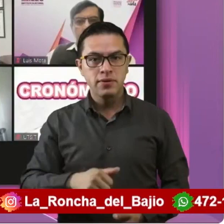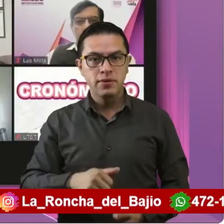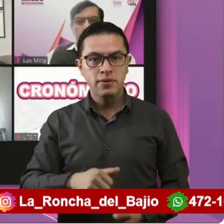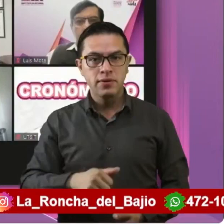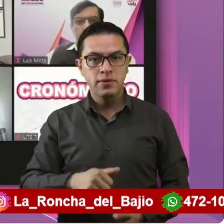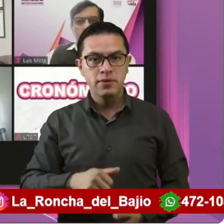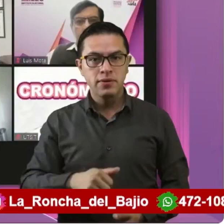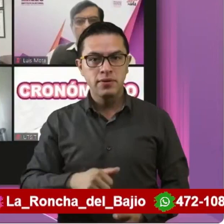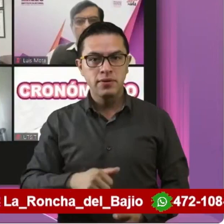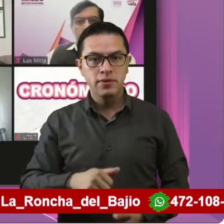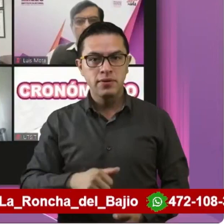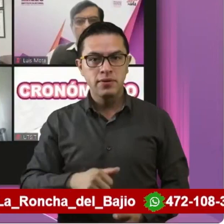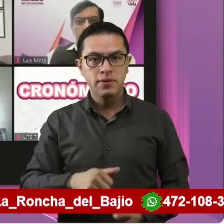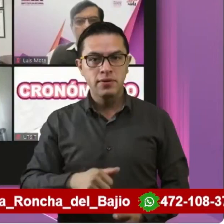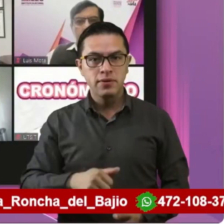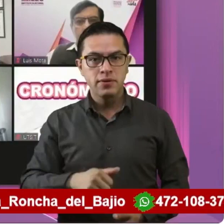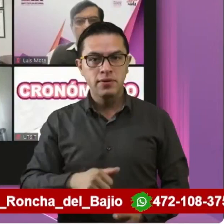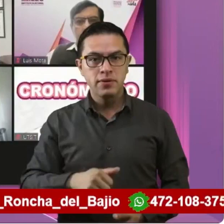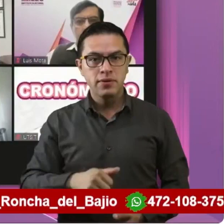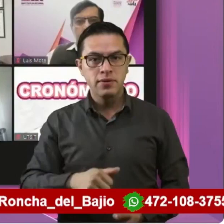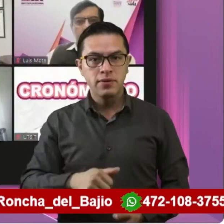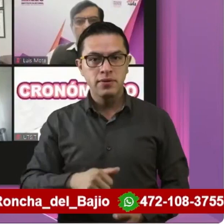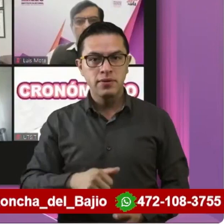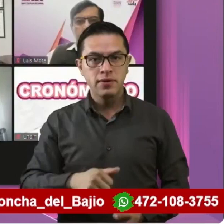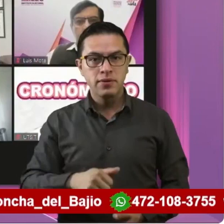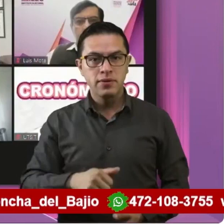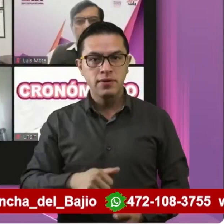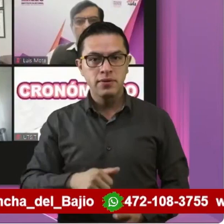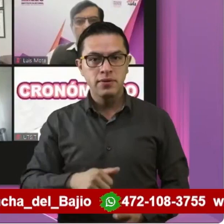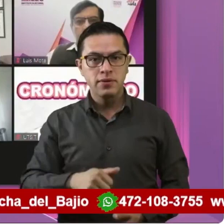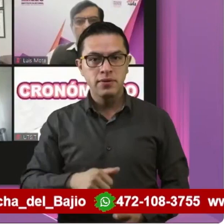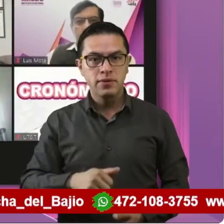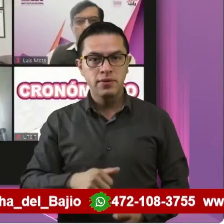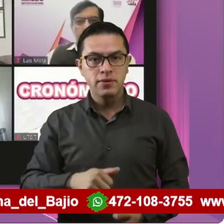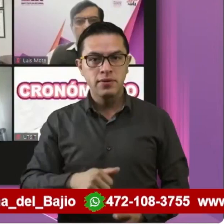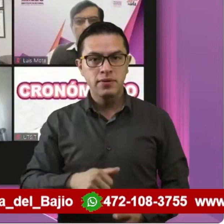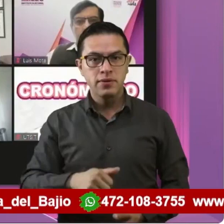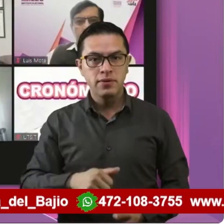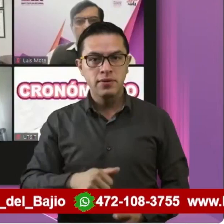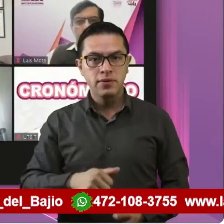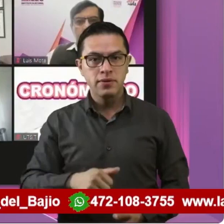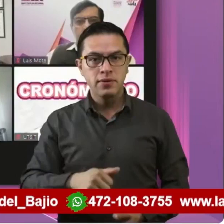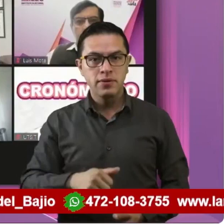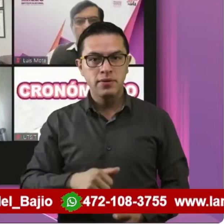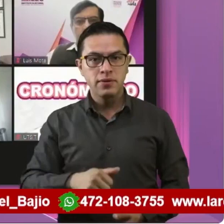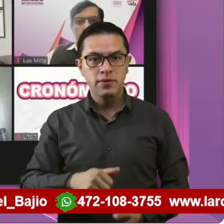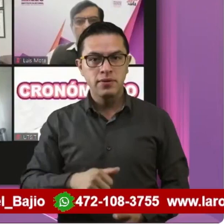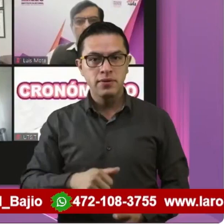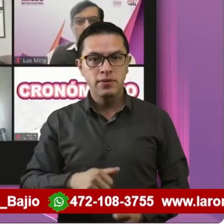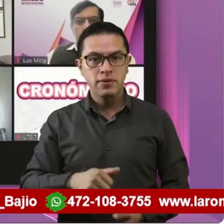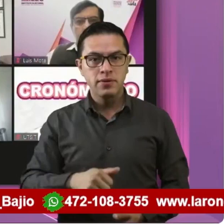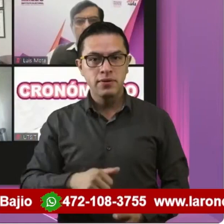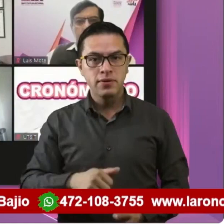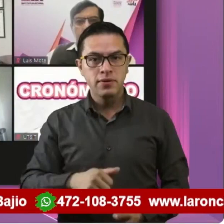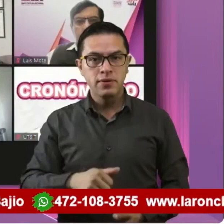la Rama Administrativa, el tabulador mensual de remuneraciones del personal de la rama administrativa y el tabulador